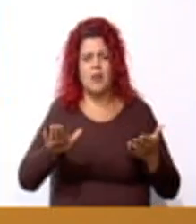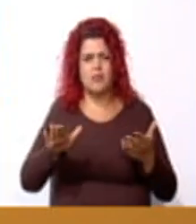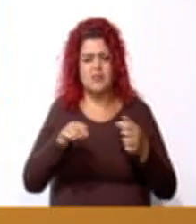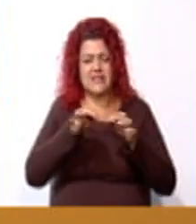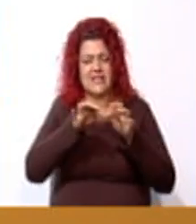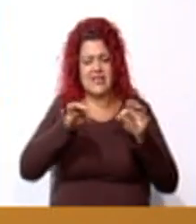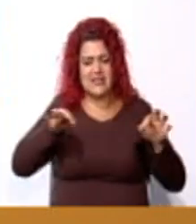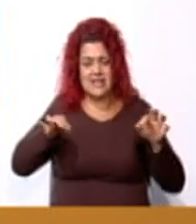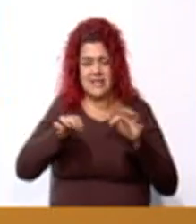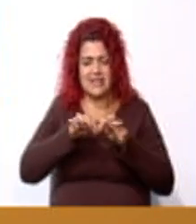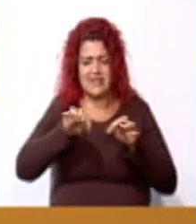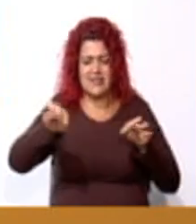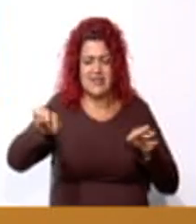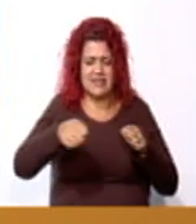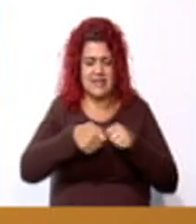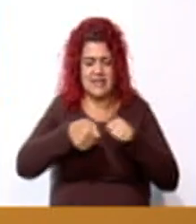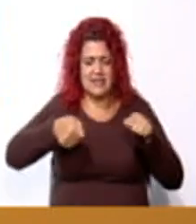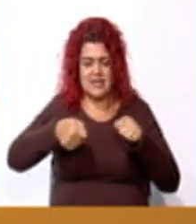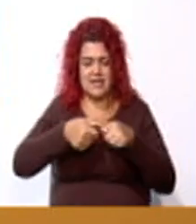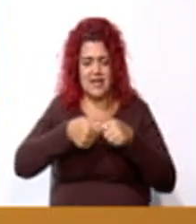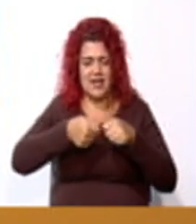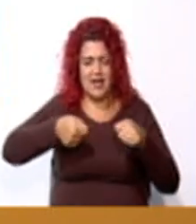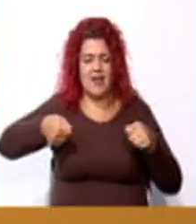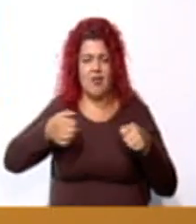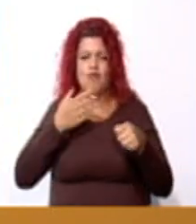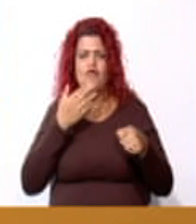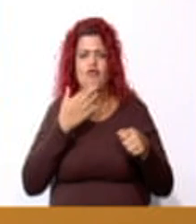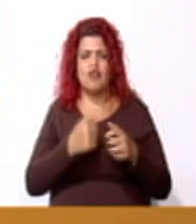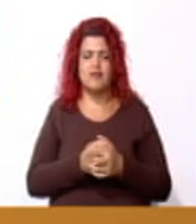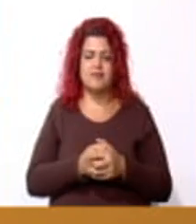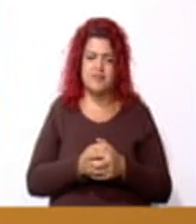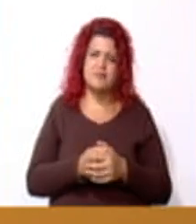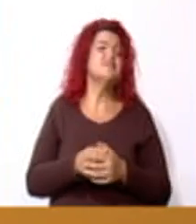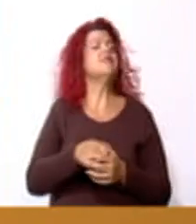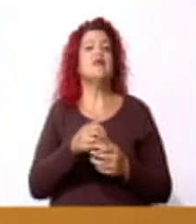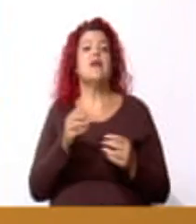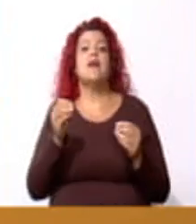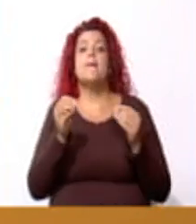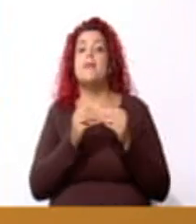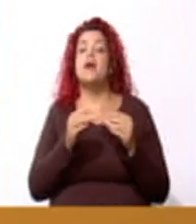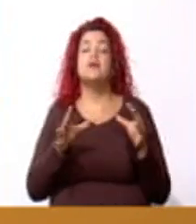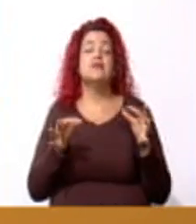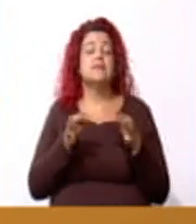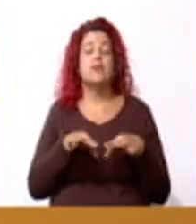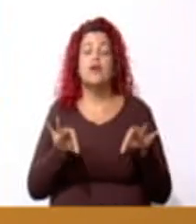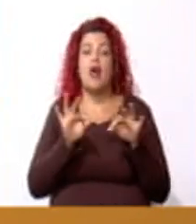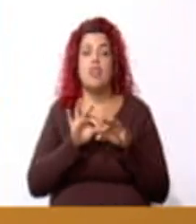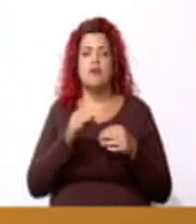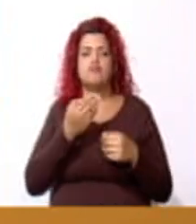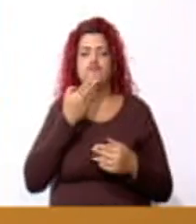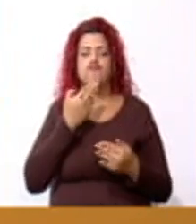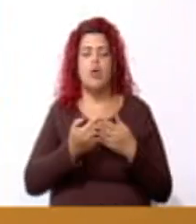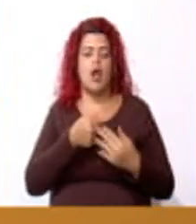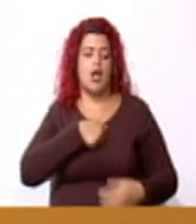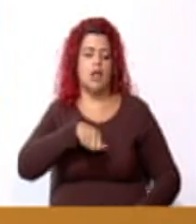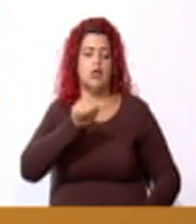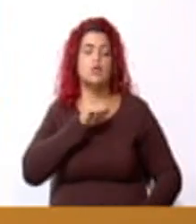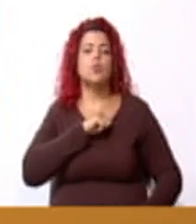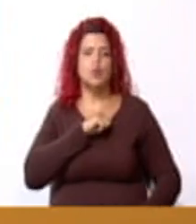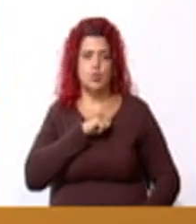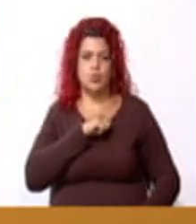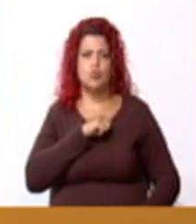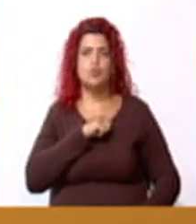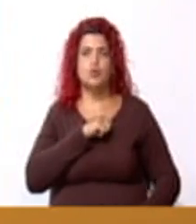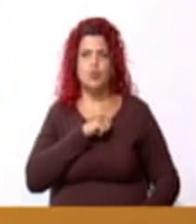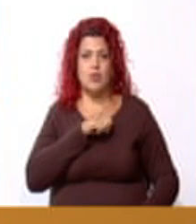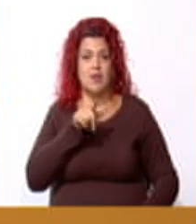Y vamos a ver, ¿y el ingrediente principal? Una buena actitud. Entonces, con